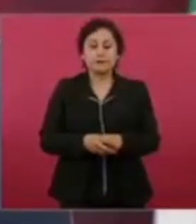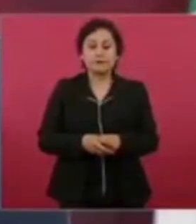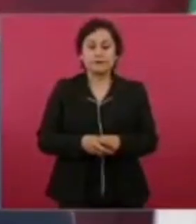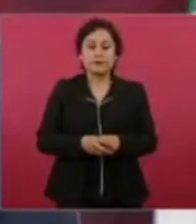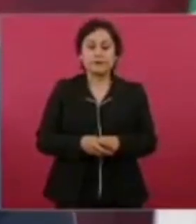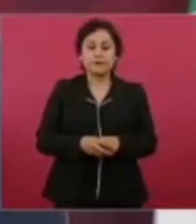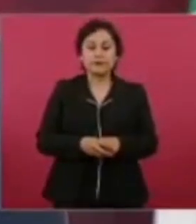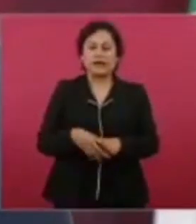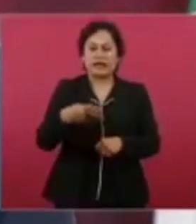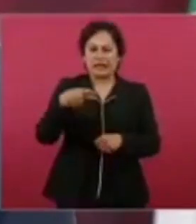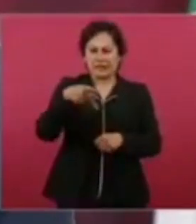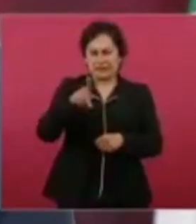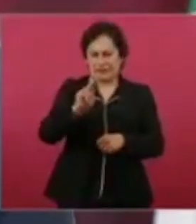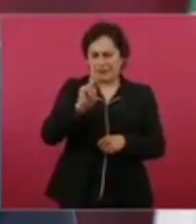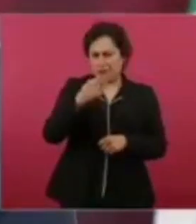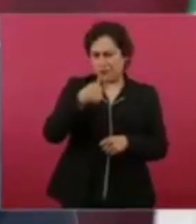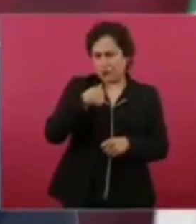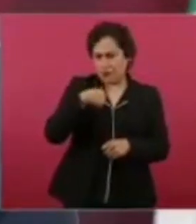negándose.